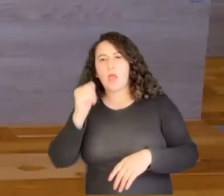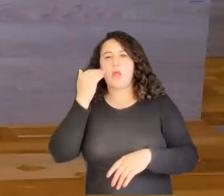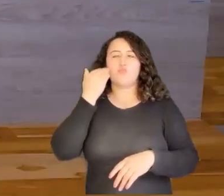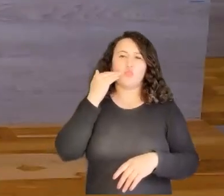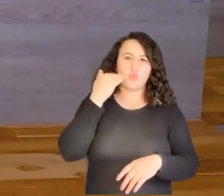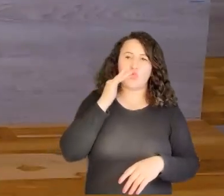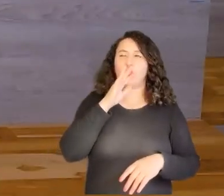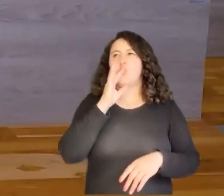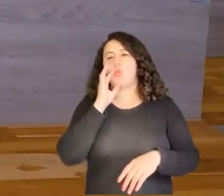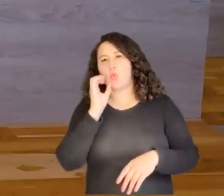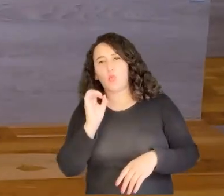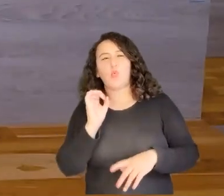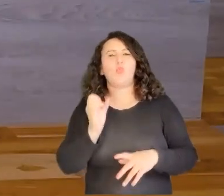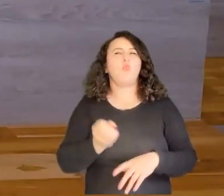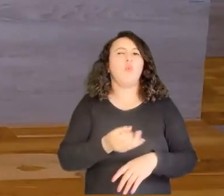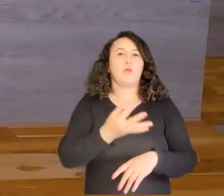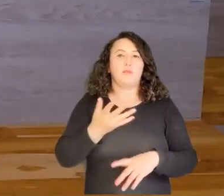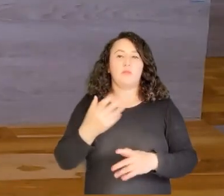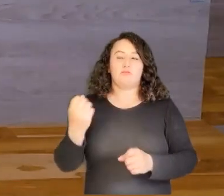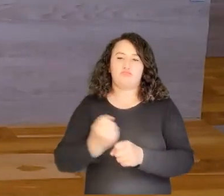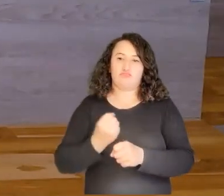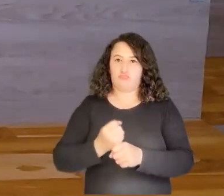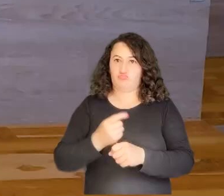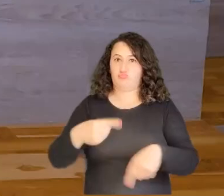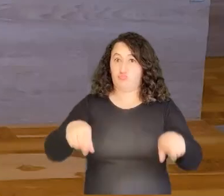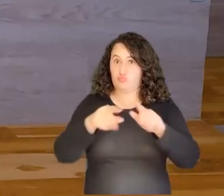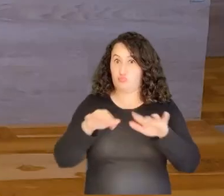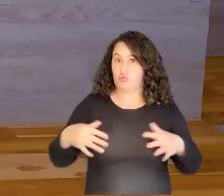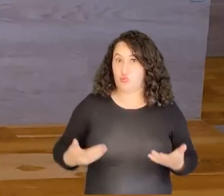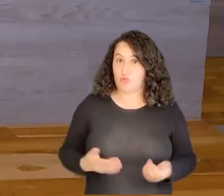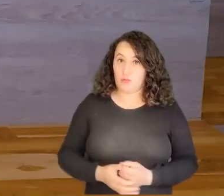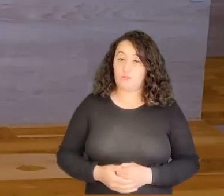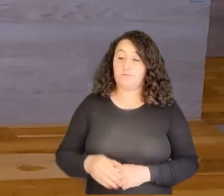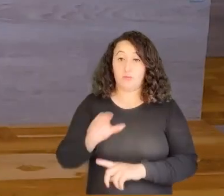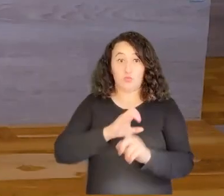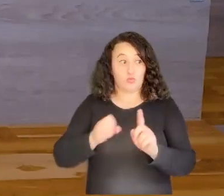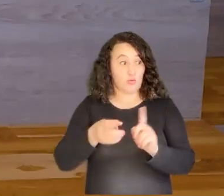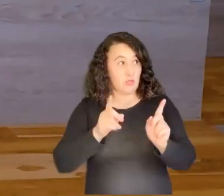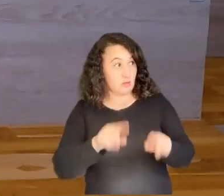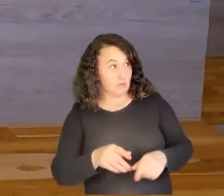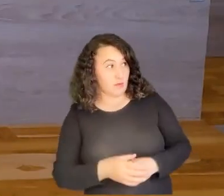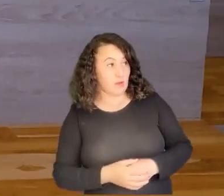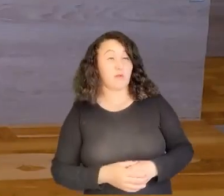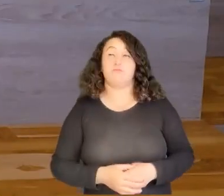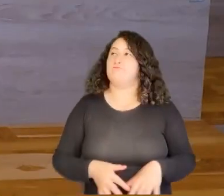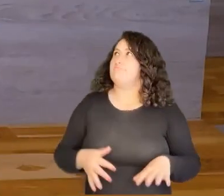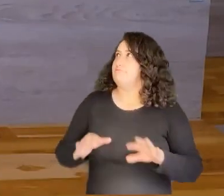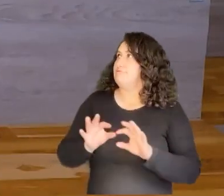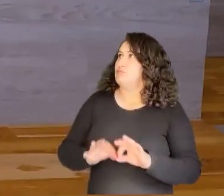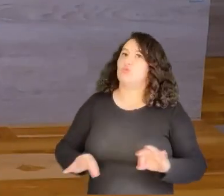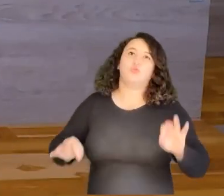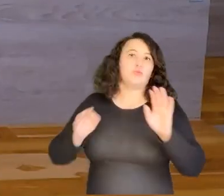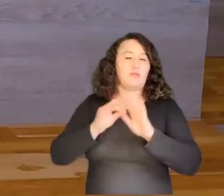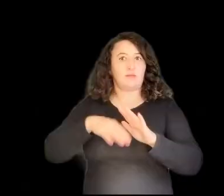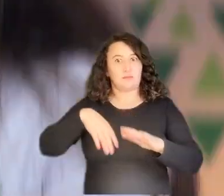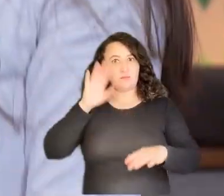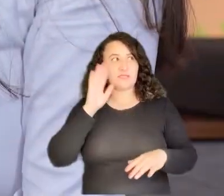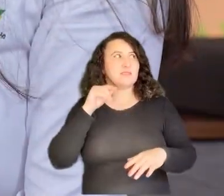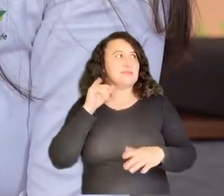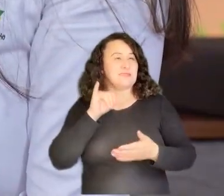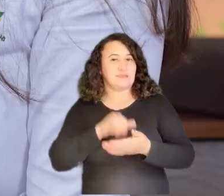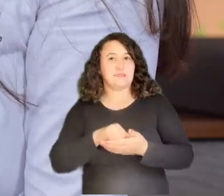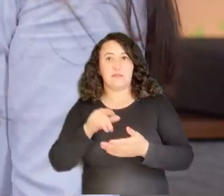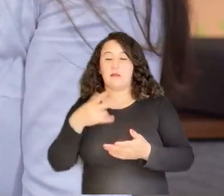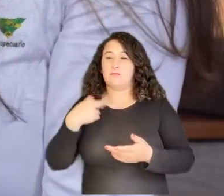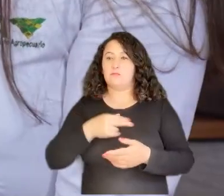mujeres, para saber cómo vamos a trabajar con ellos. Y también todo el tema cultural, ¿no? Claro, eso es lo más importante. Nosotros tenemos como